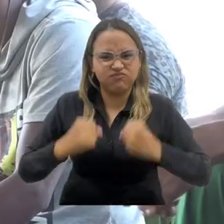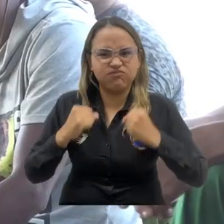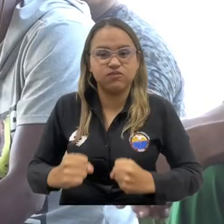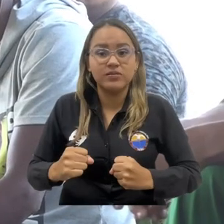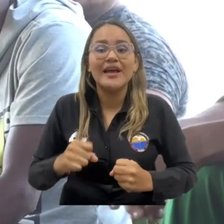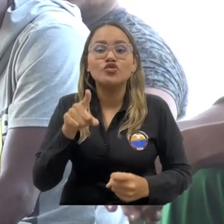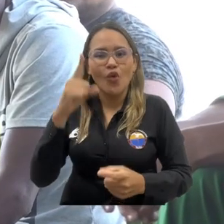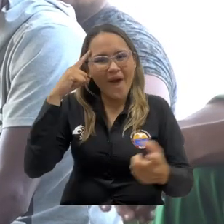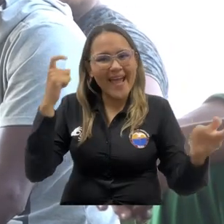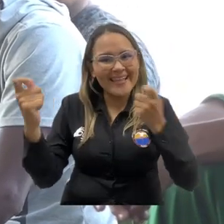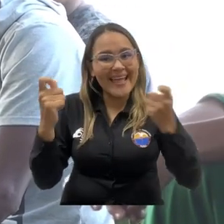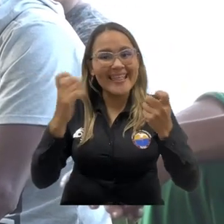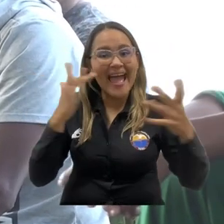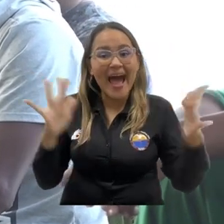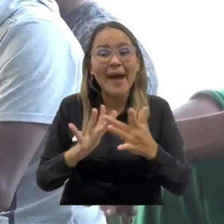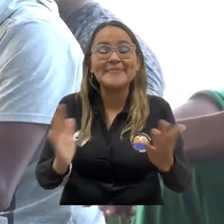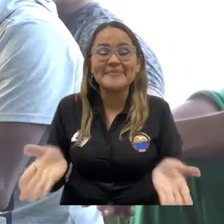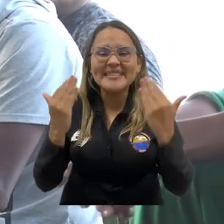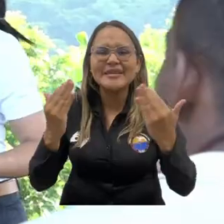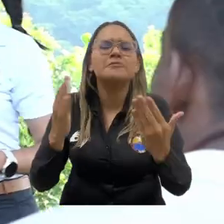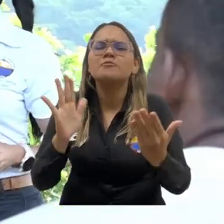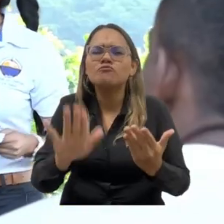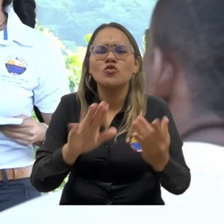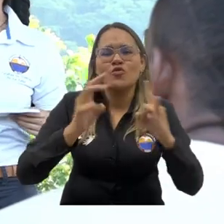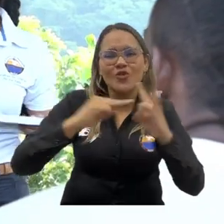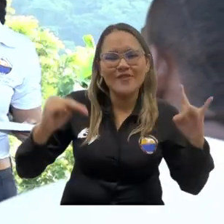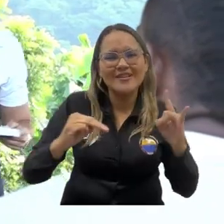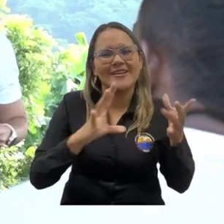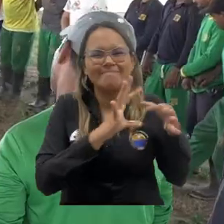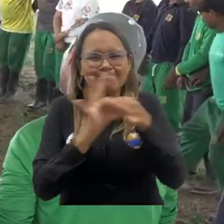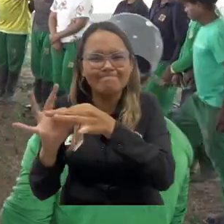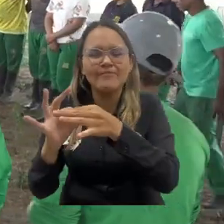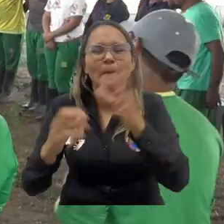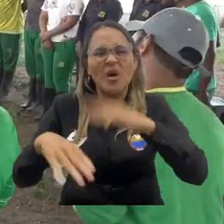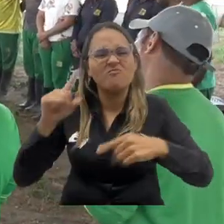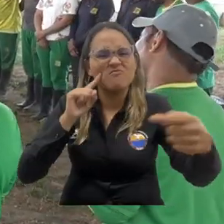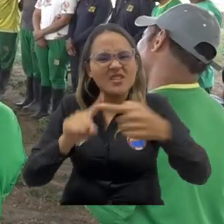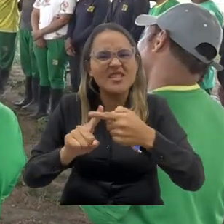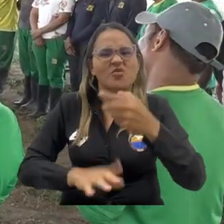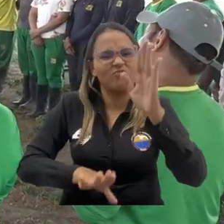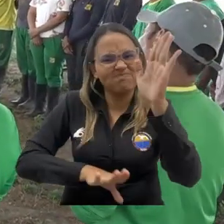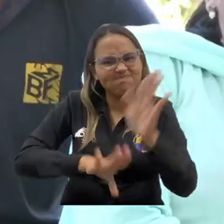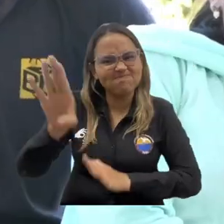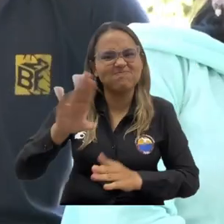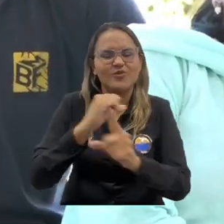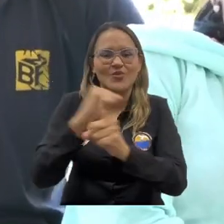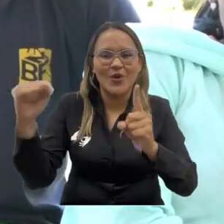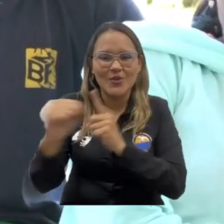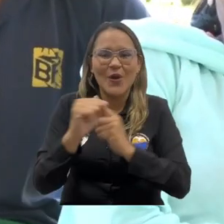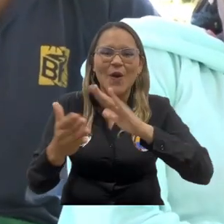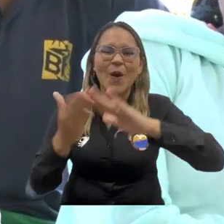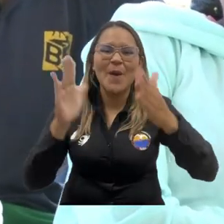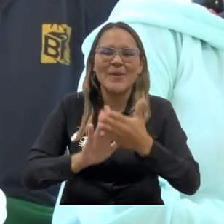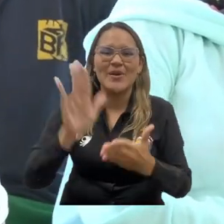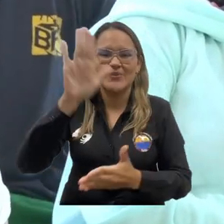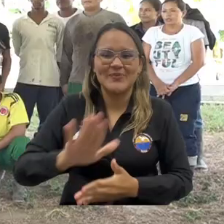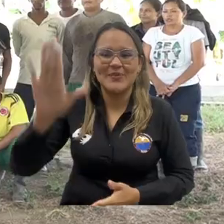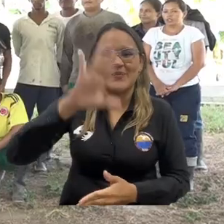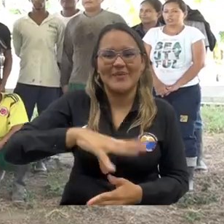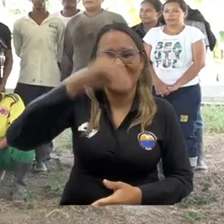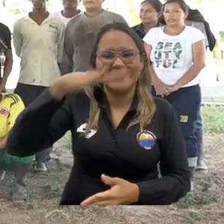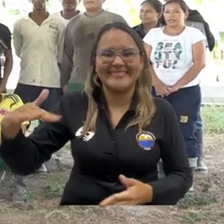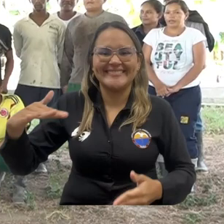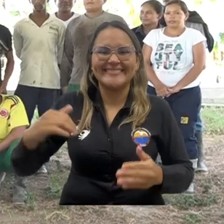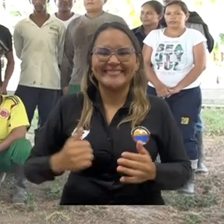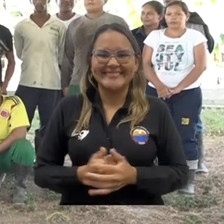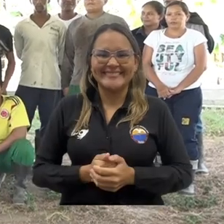calificado positivamente la estrategia que ratifica a Unimagdalena como un aliado estratégico en el territorio sembrando desarrollo social